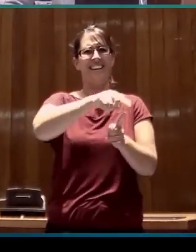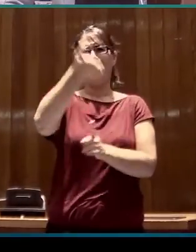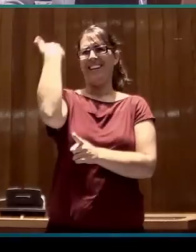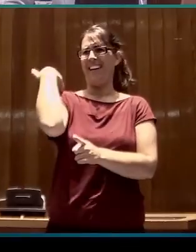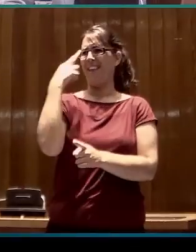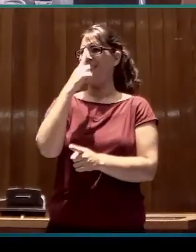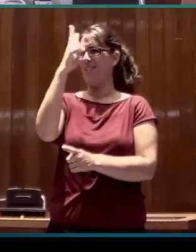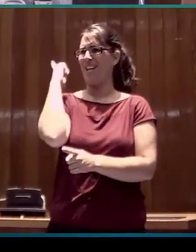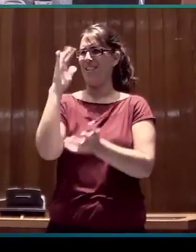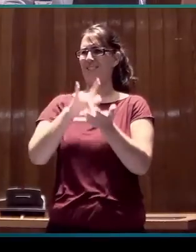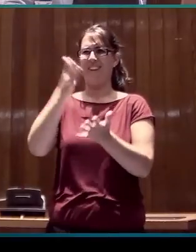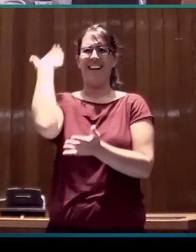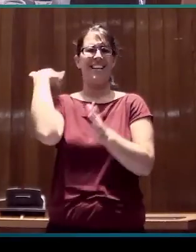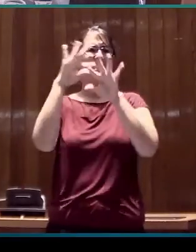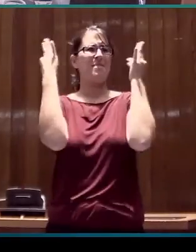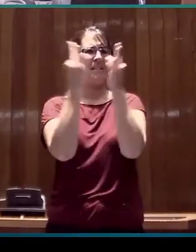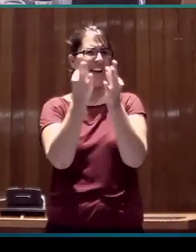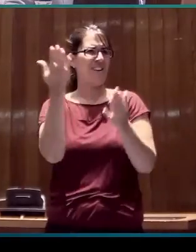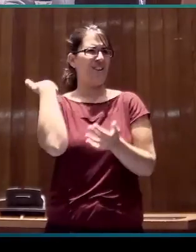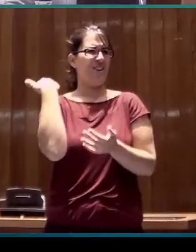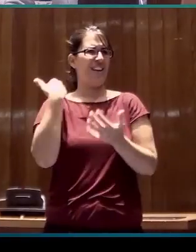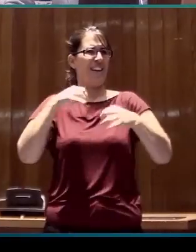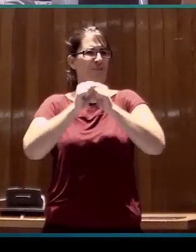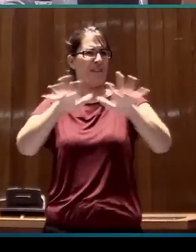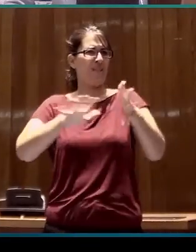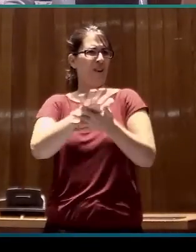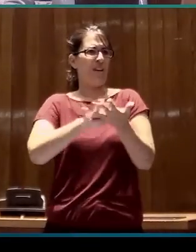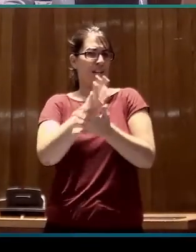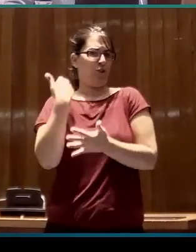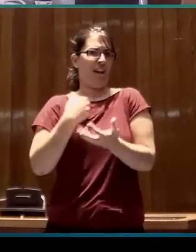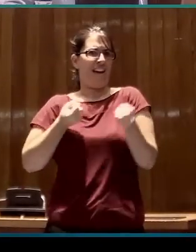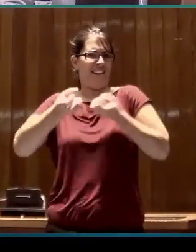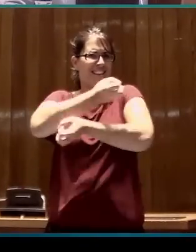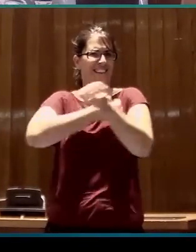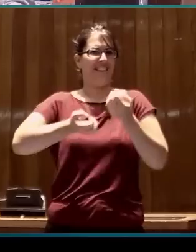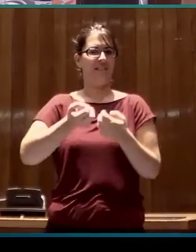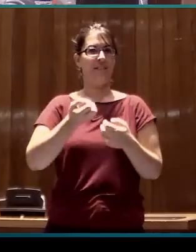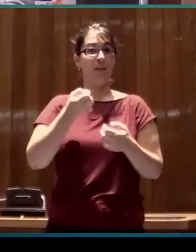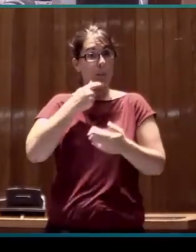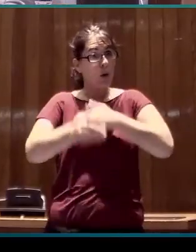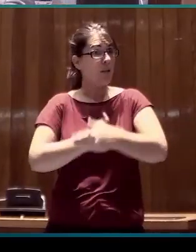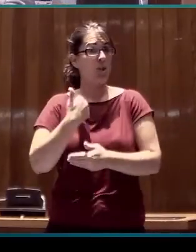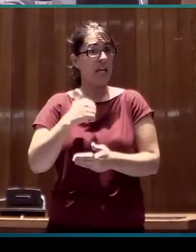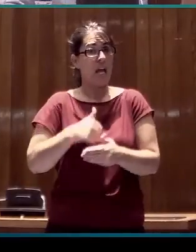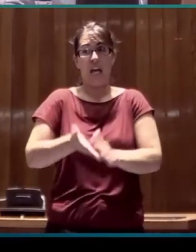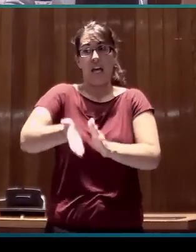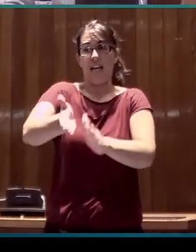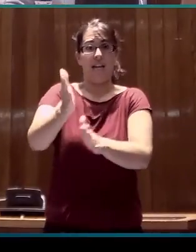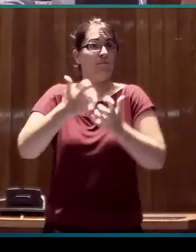los que hubieran asistido al seminario sobre la normalización de lengua de signos, es que ese proceso ya está en marcha en los dos sentidos.